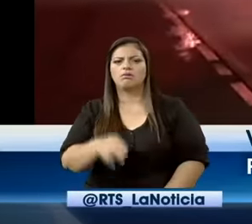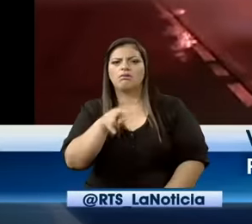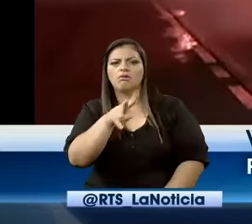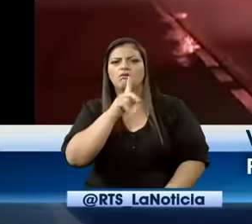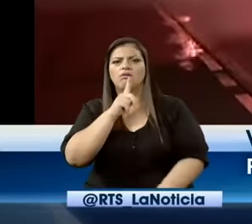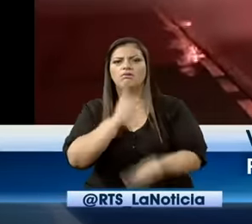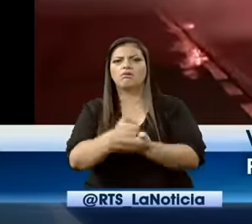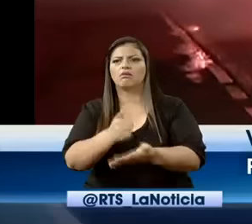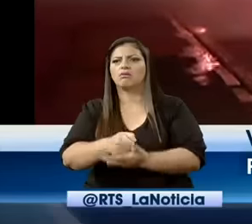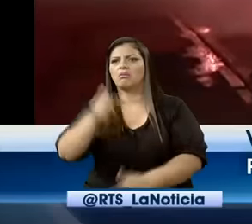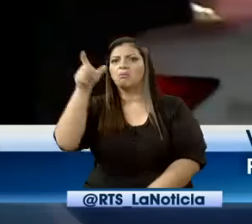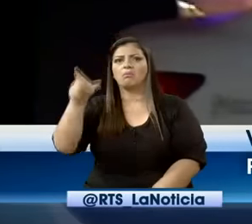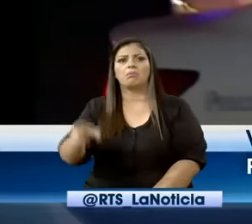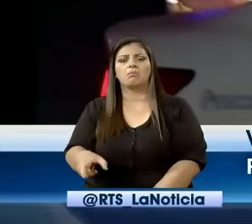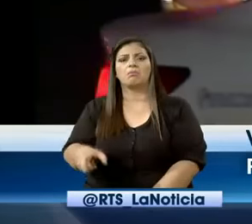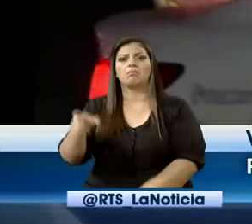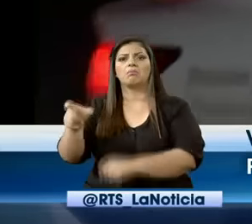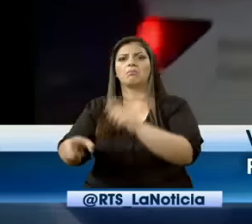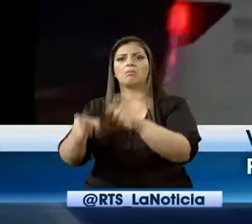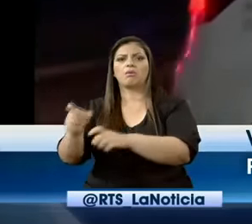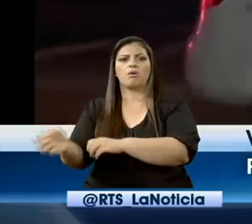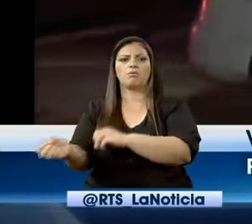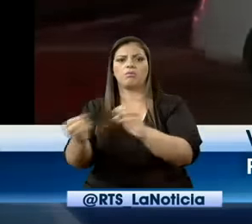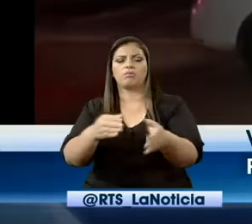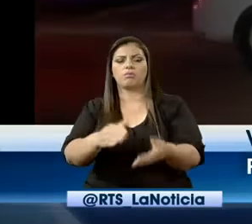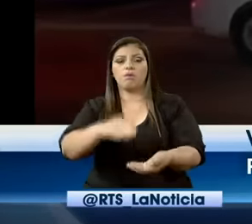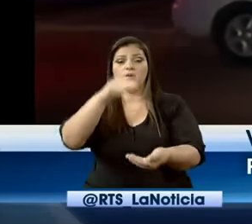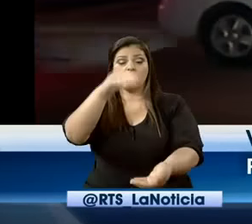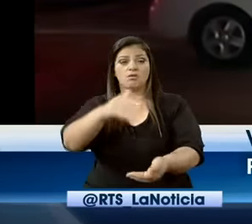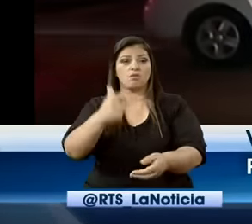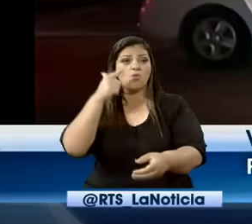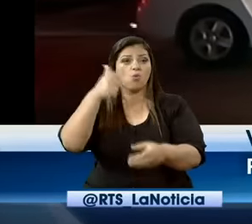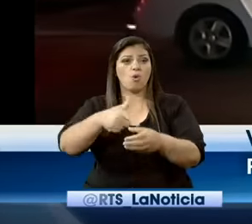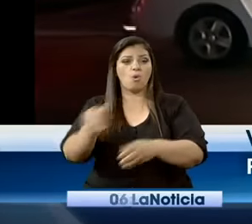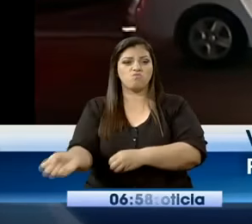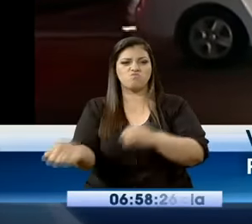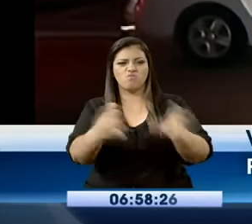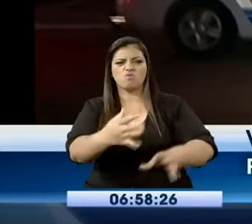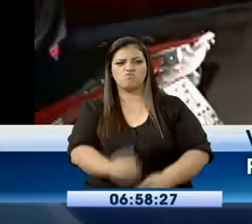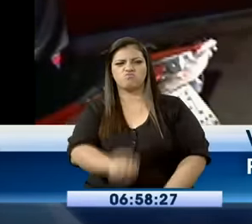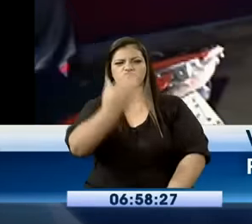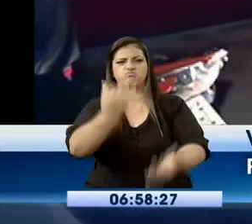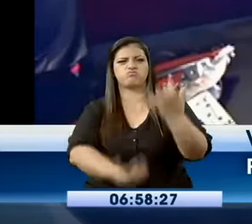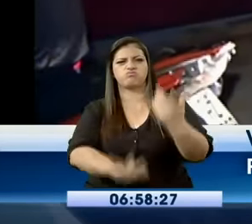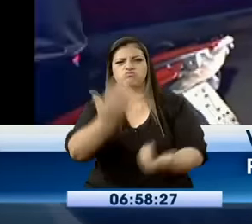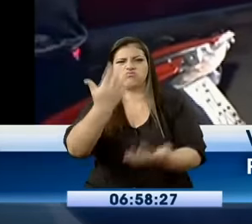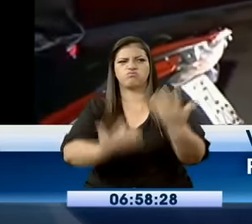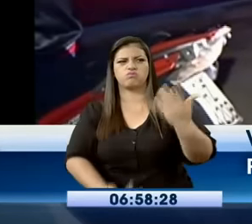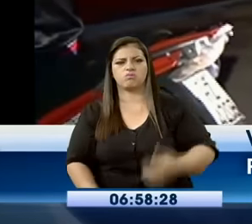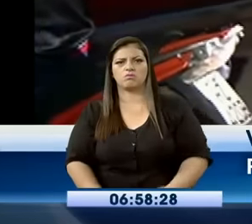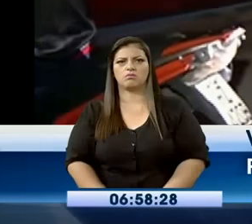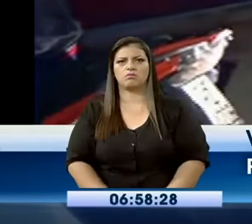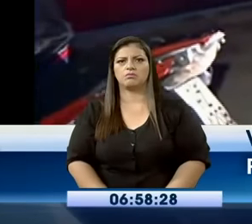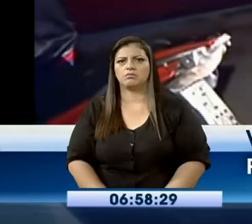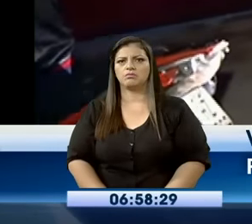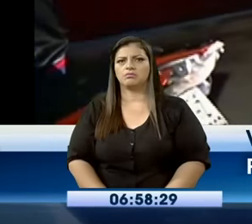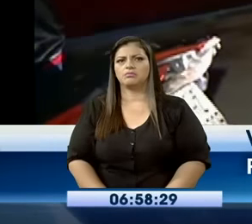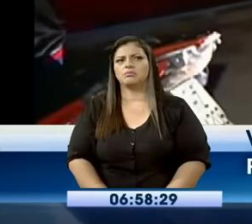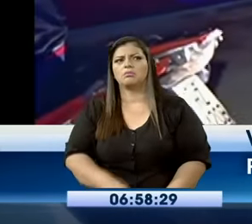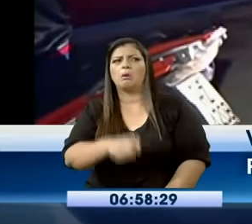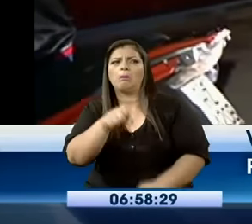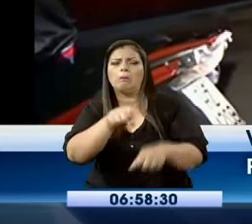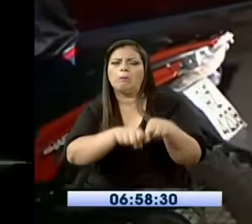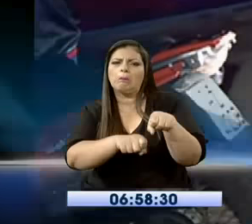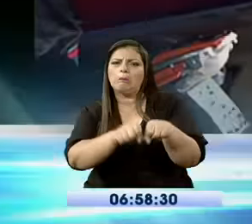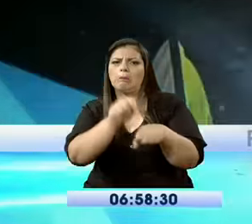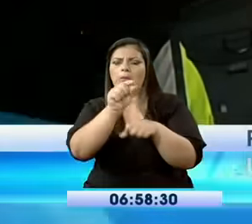objeto con combustible. Pero no ha habido mayores consecuencias. De igual manera acudieron los